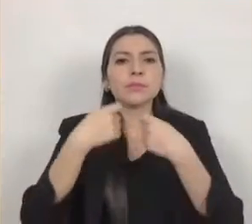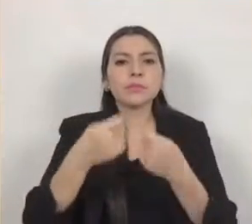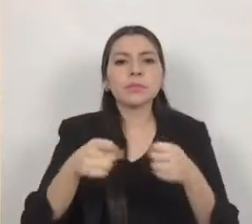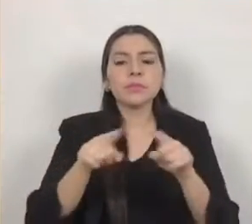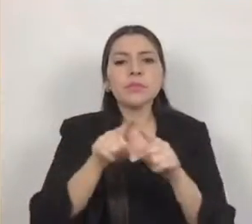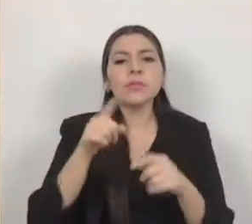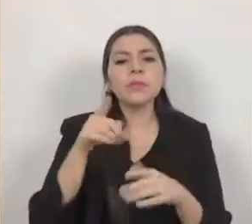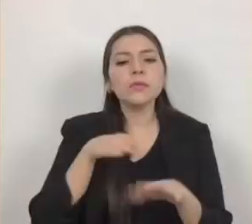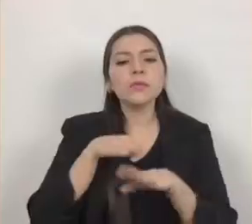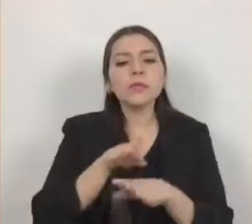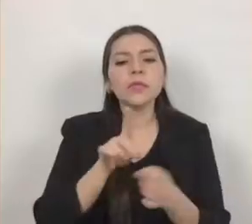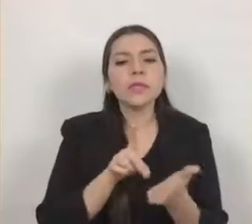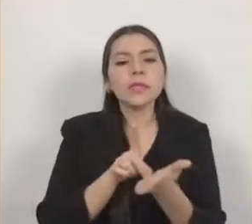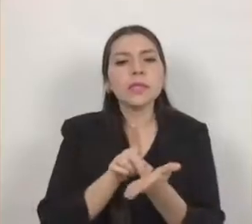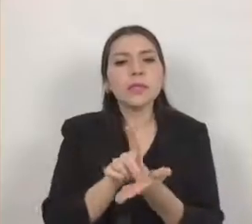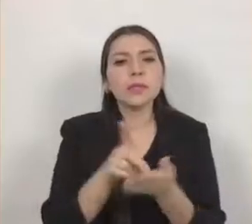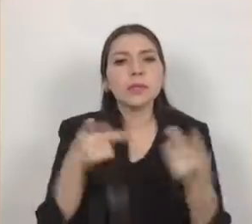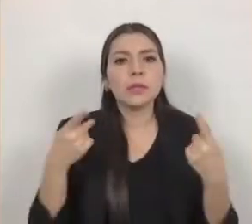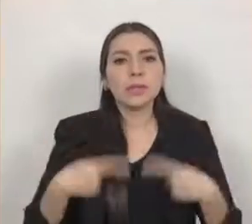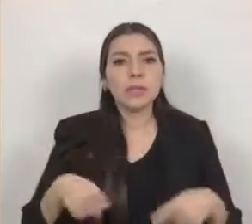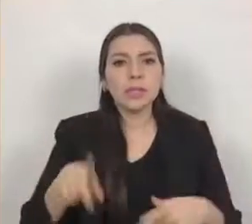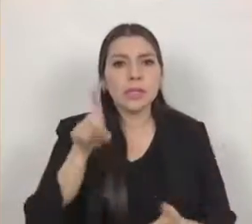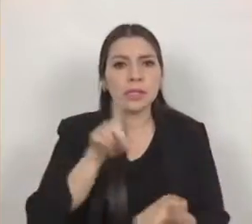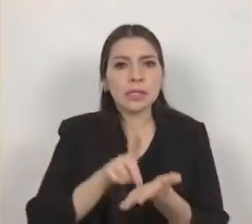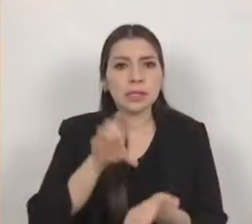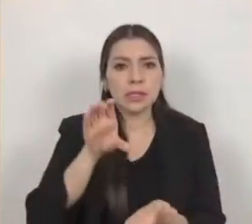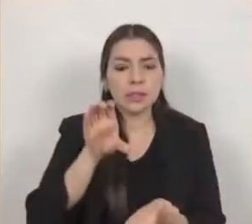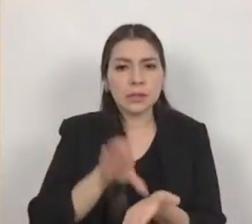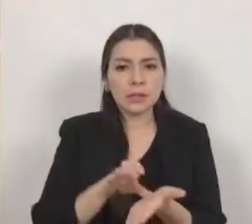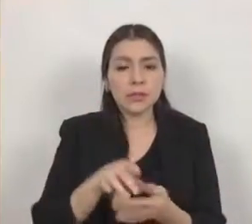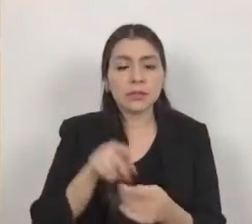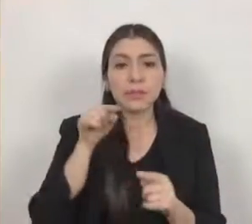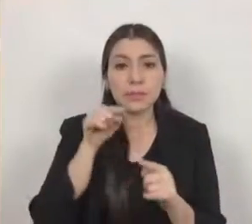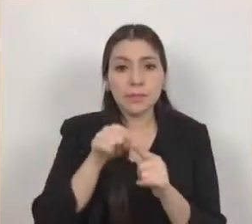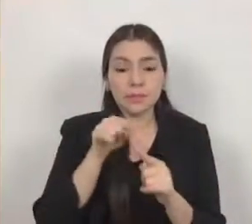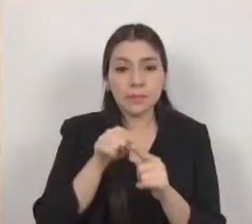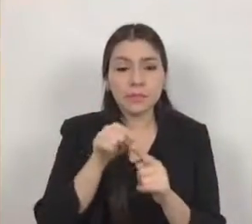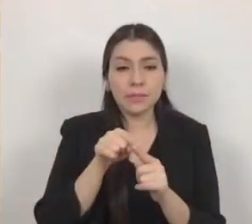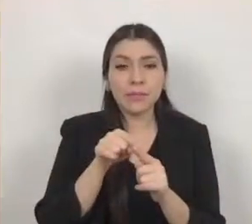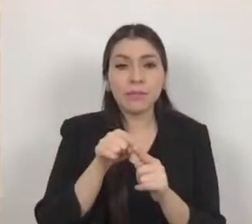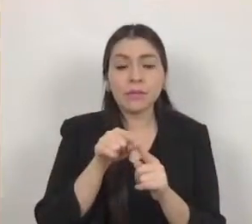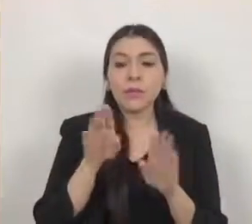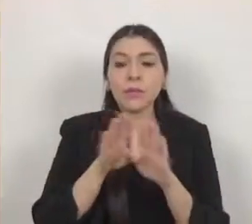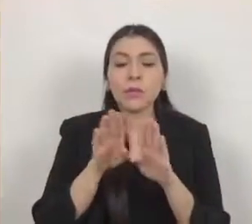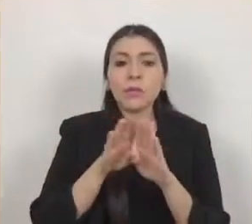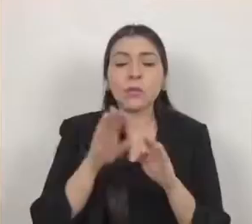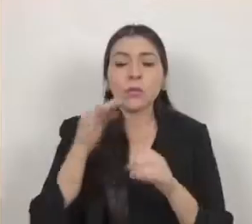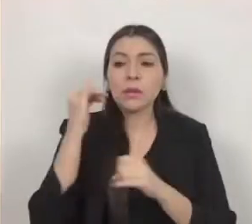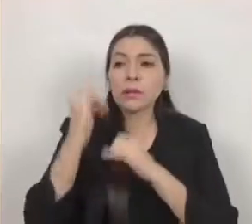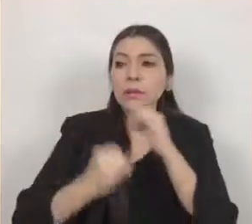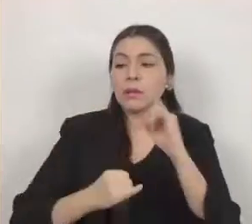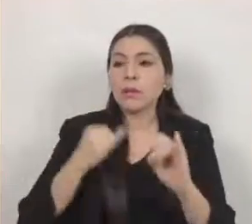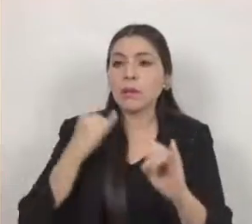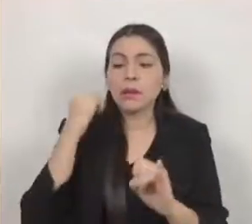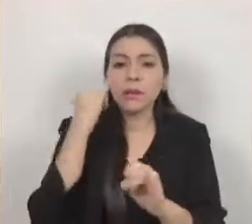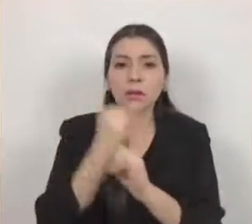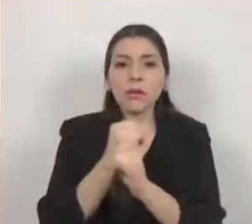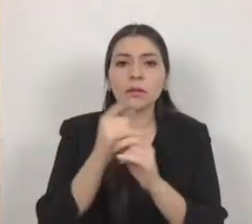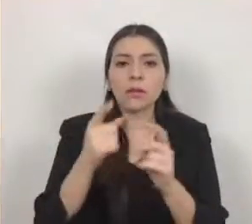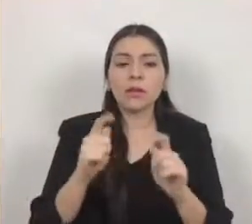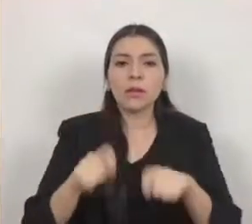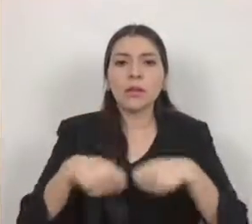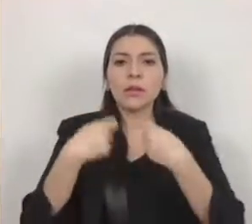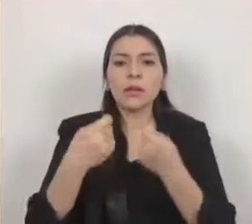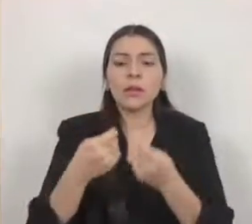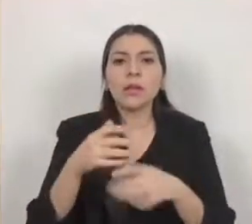instrumento jurídico que a nivel internacional logra dar un paso en materia de igualdad y derechos humanos